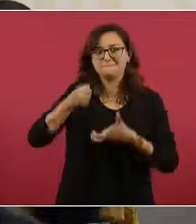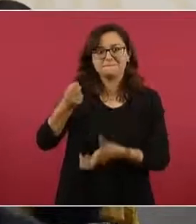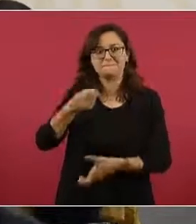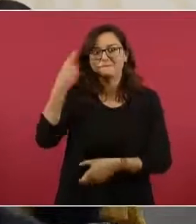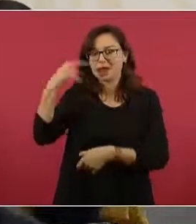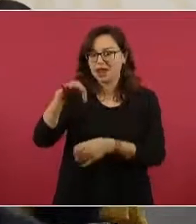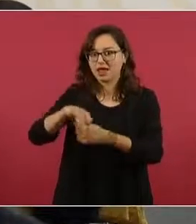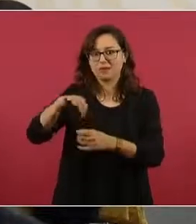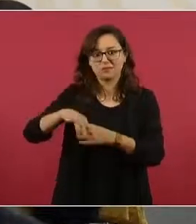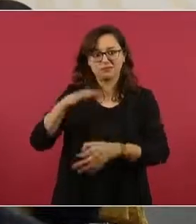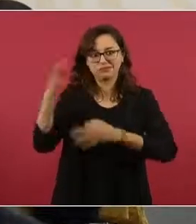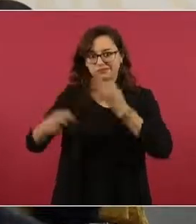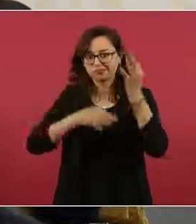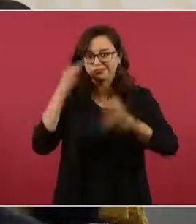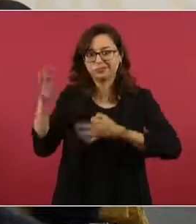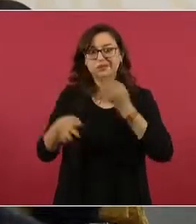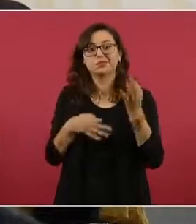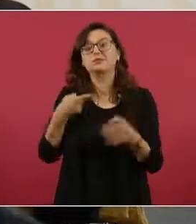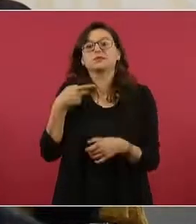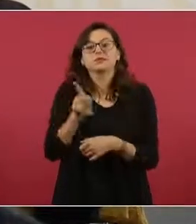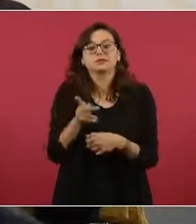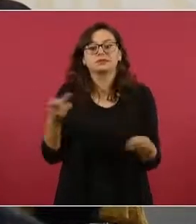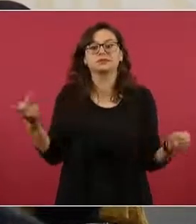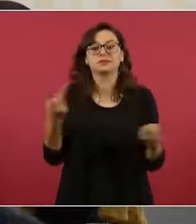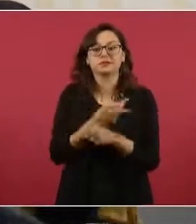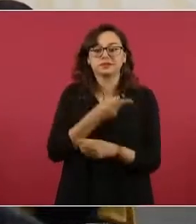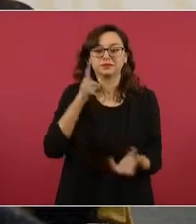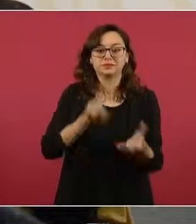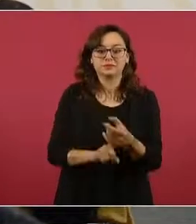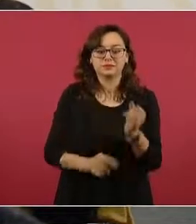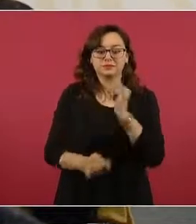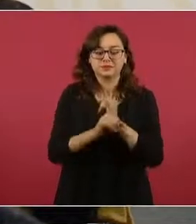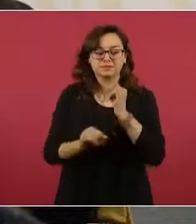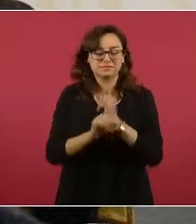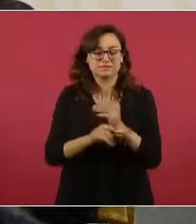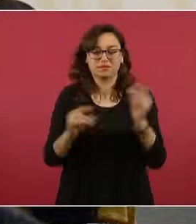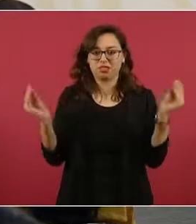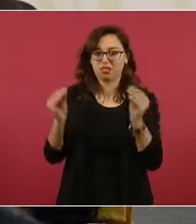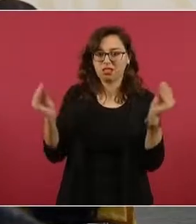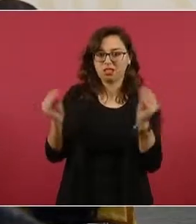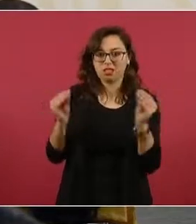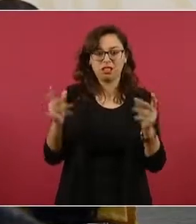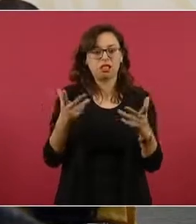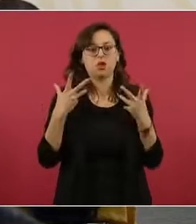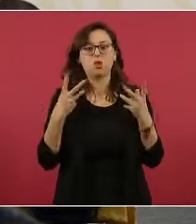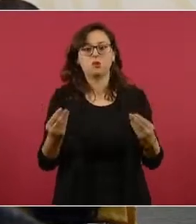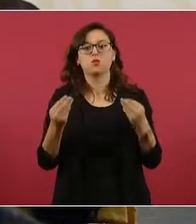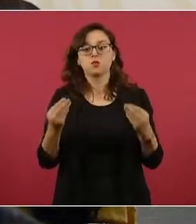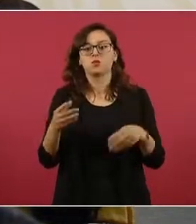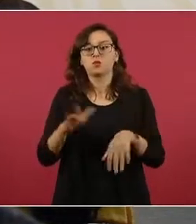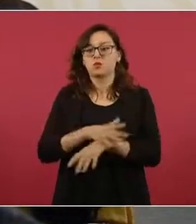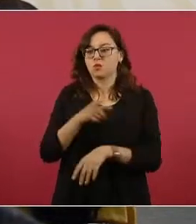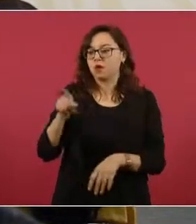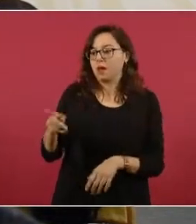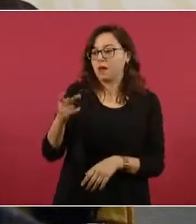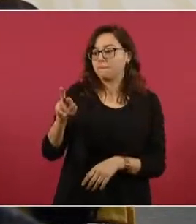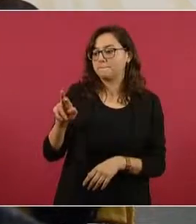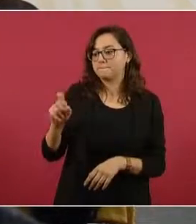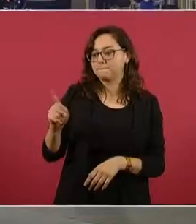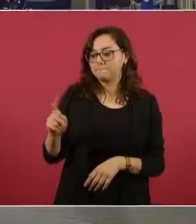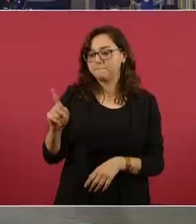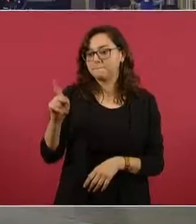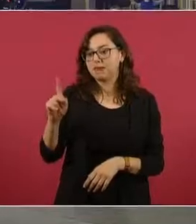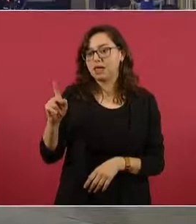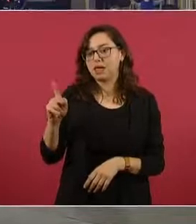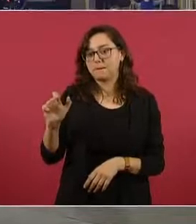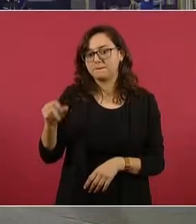situación, presidente, ha generado un gran debate en las redes sociales y es que muchos ven estas quejas que se presentan y que también